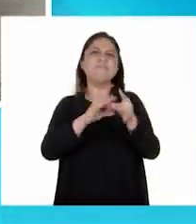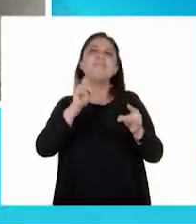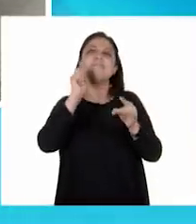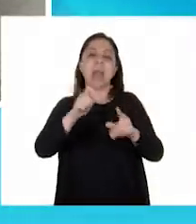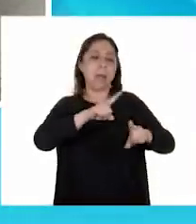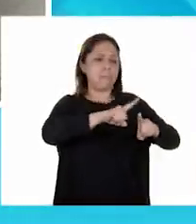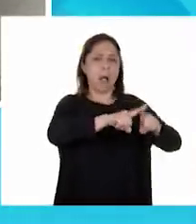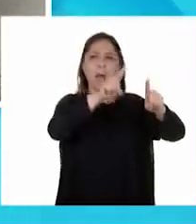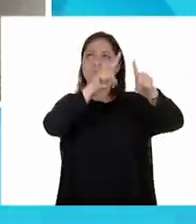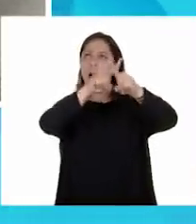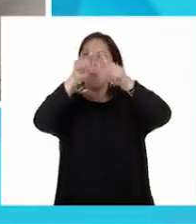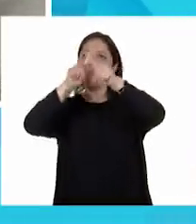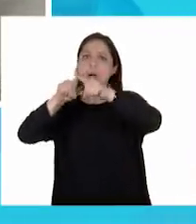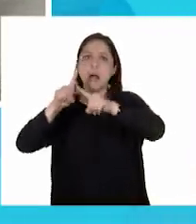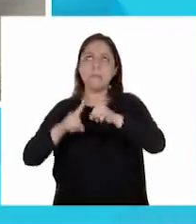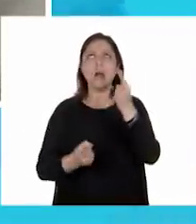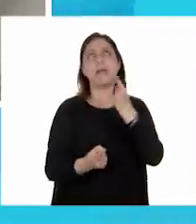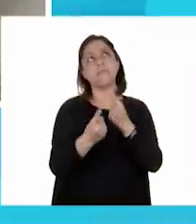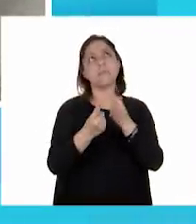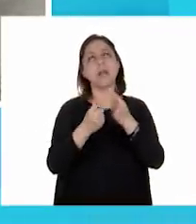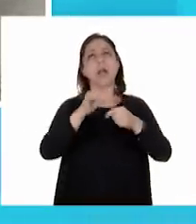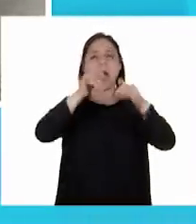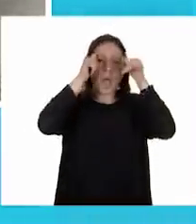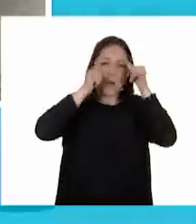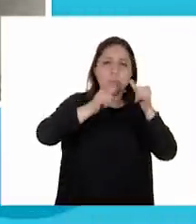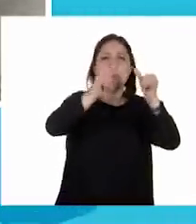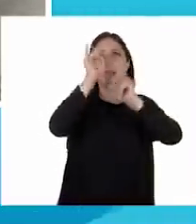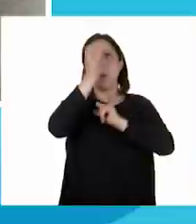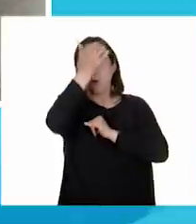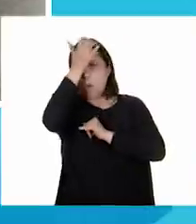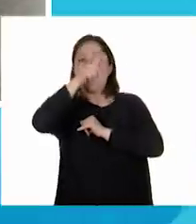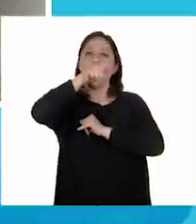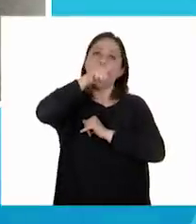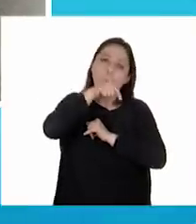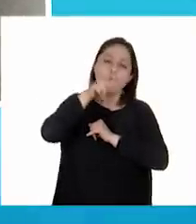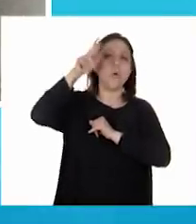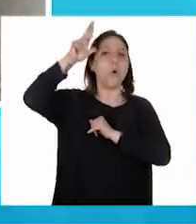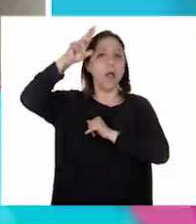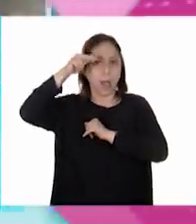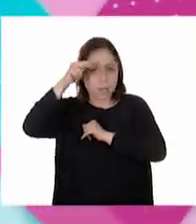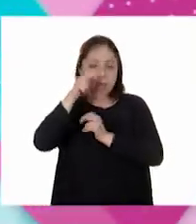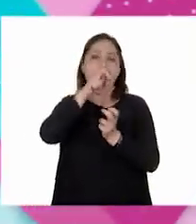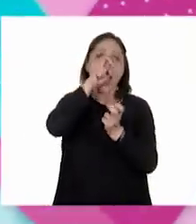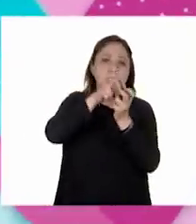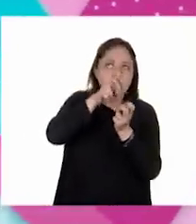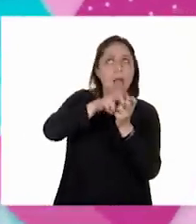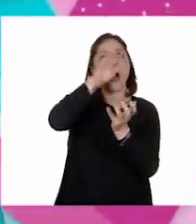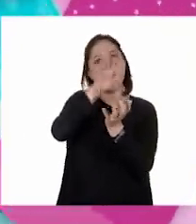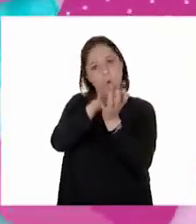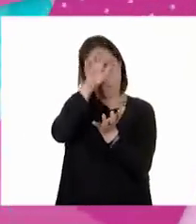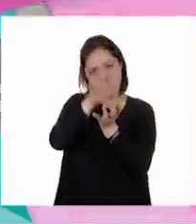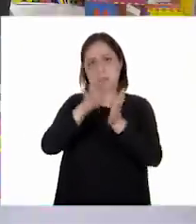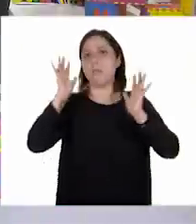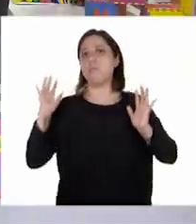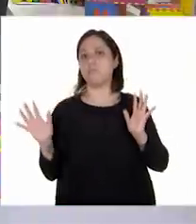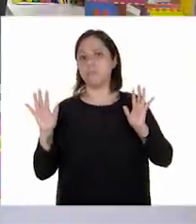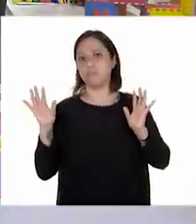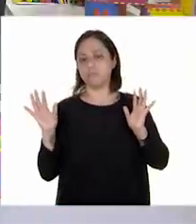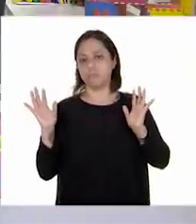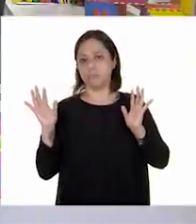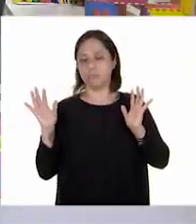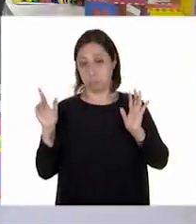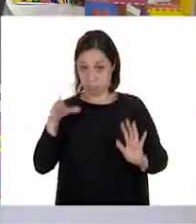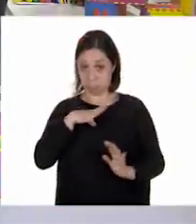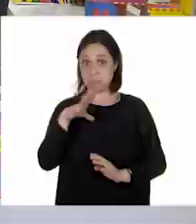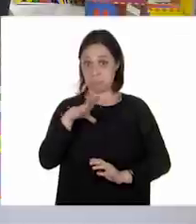michotes. Hay de carne de res, cordero, pollo, conejo, ardillo y cocodrilo. Pues ya lo tiene